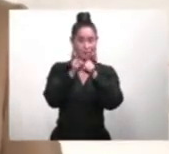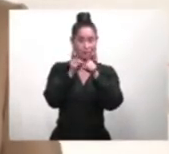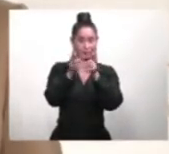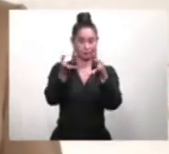presidenta. Thank you much.